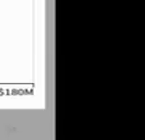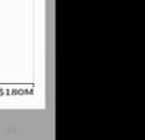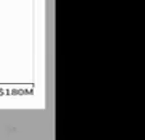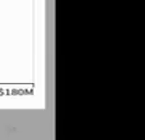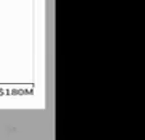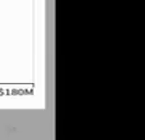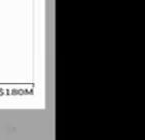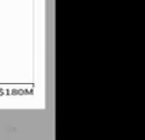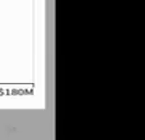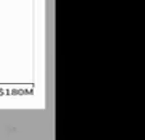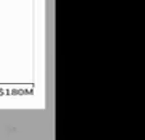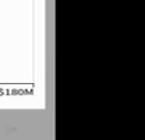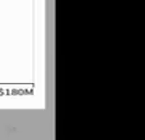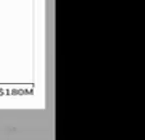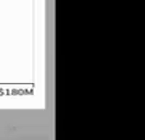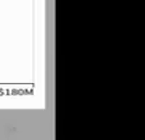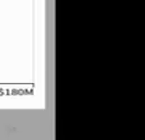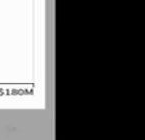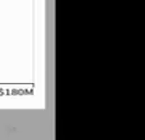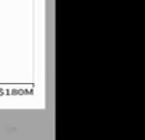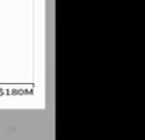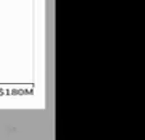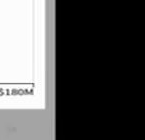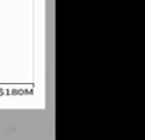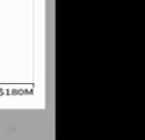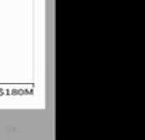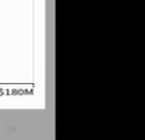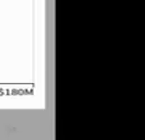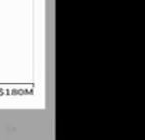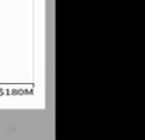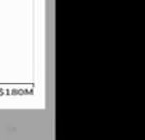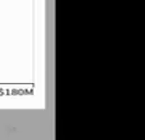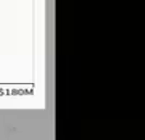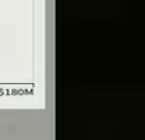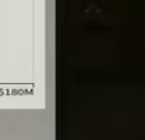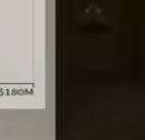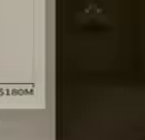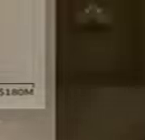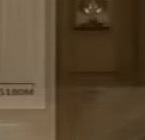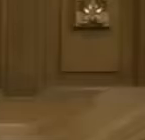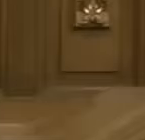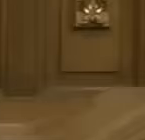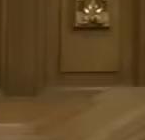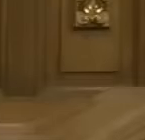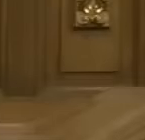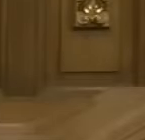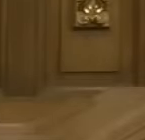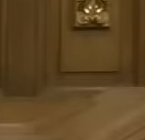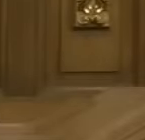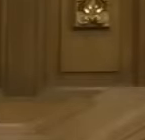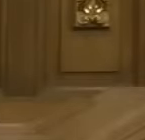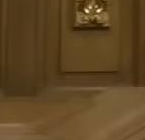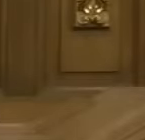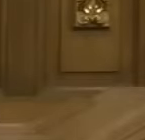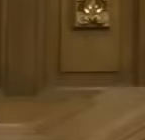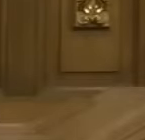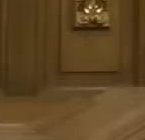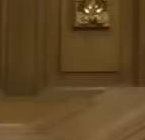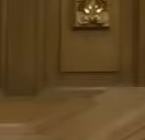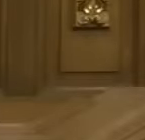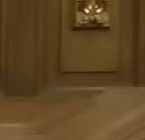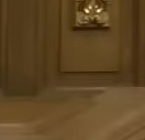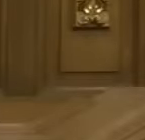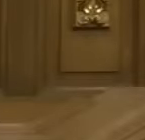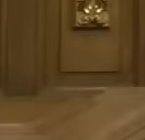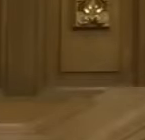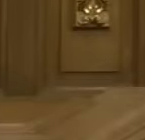lo pagaron todo lo que les he contado aquí lo pagó el gobierno de Estados Unidos es una intervención es un asalto más que una intervención es un asalto